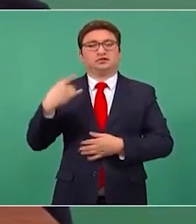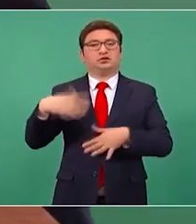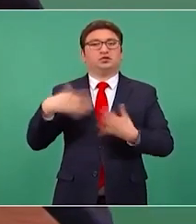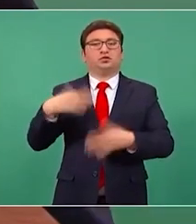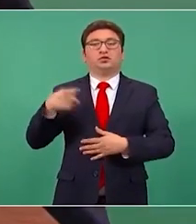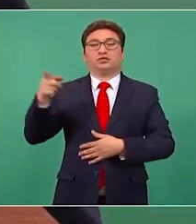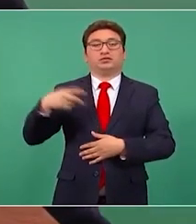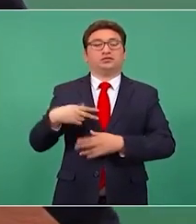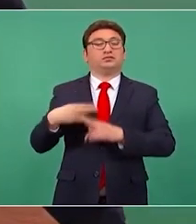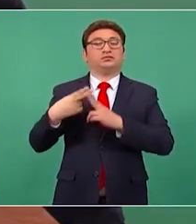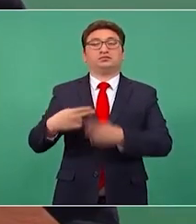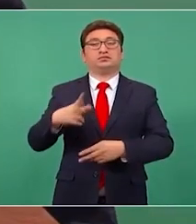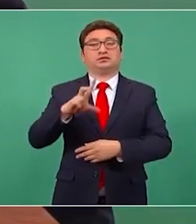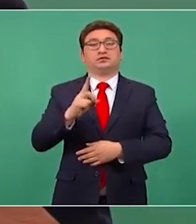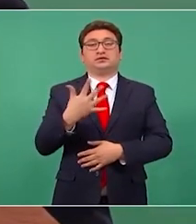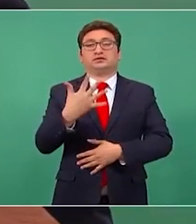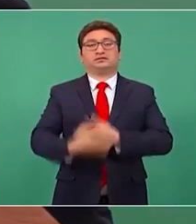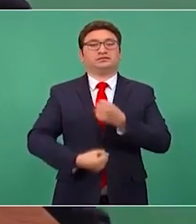años.